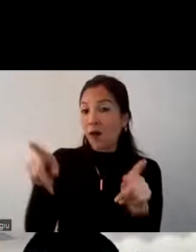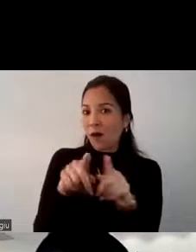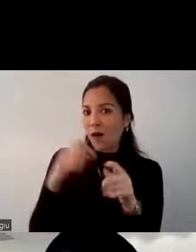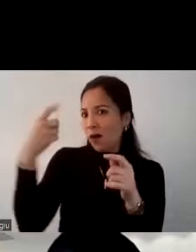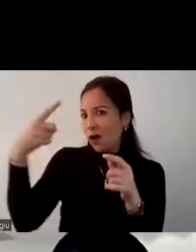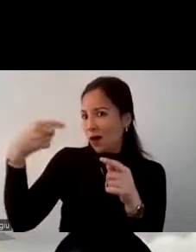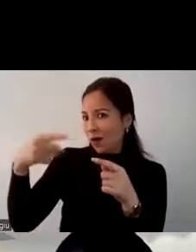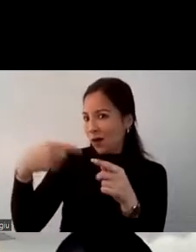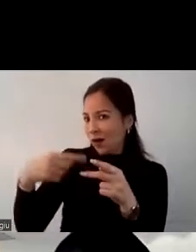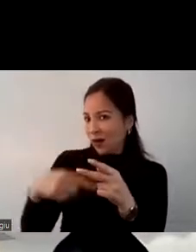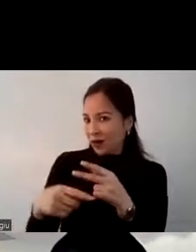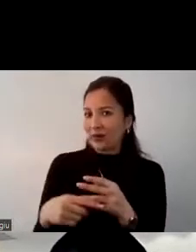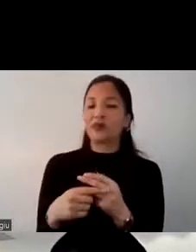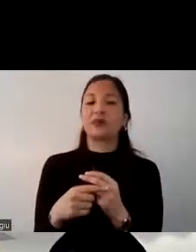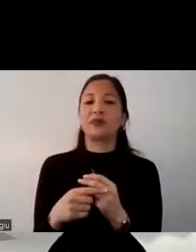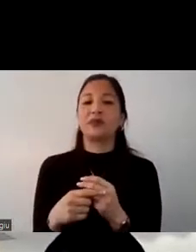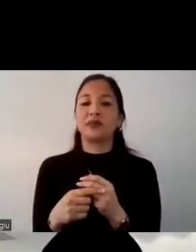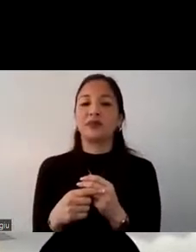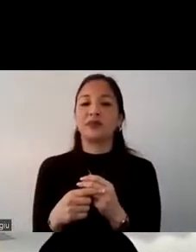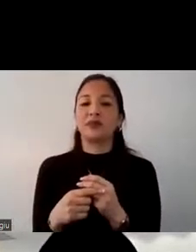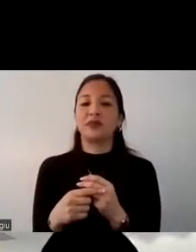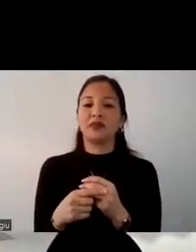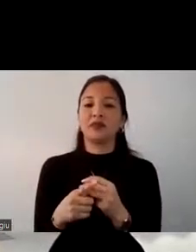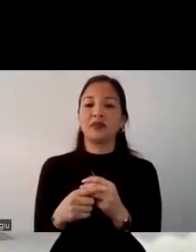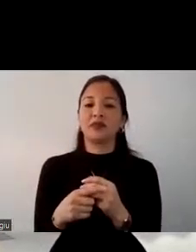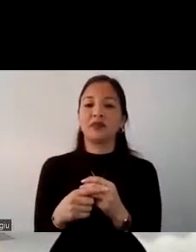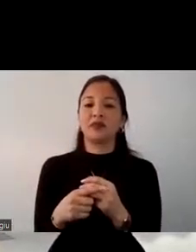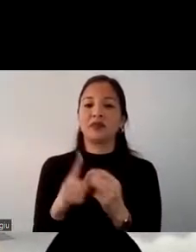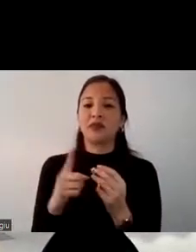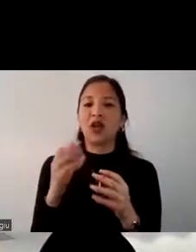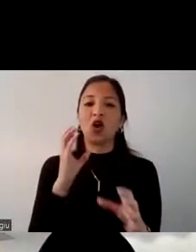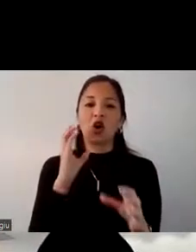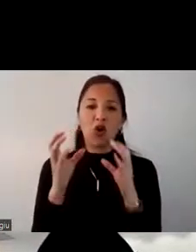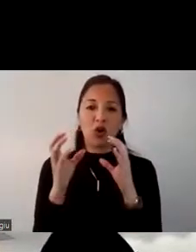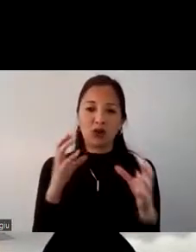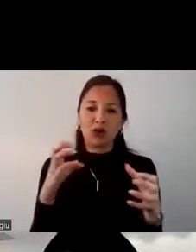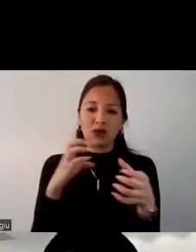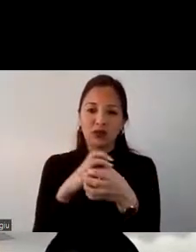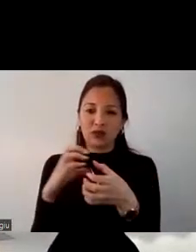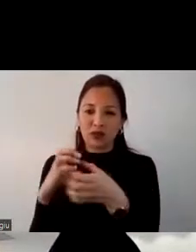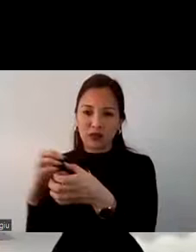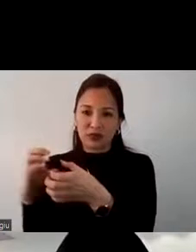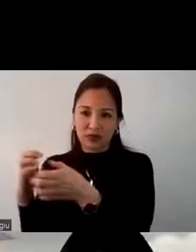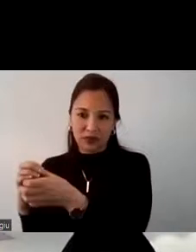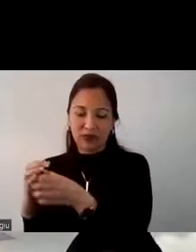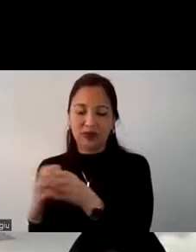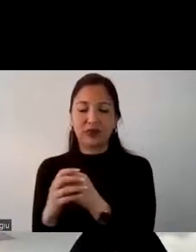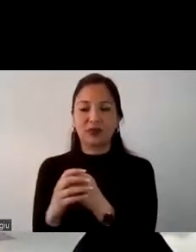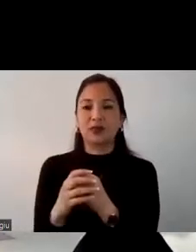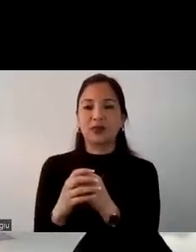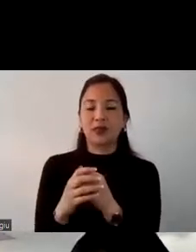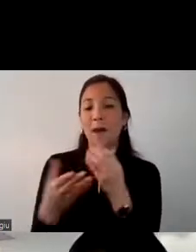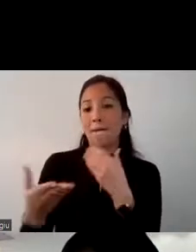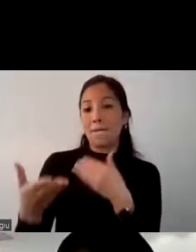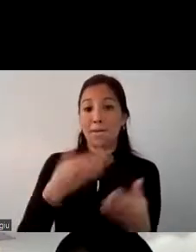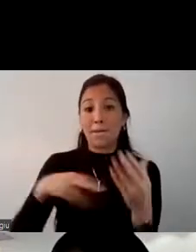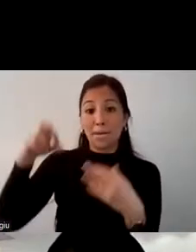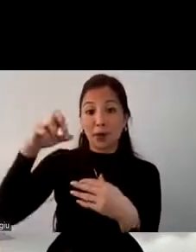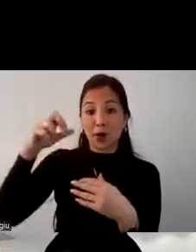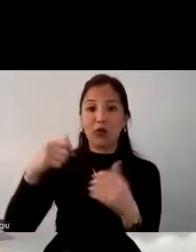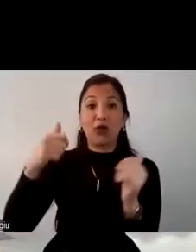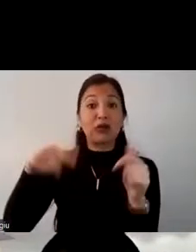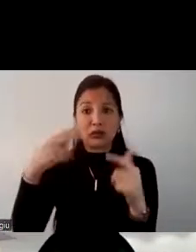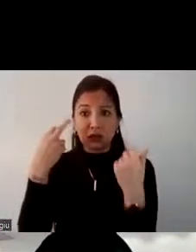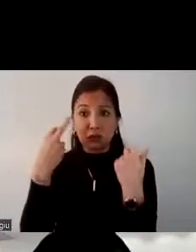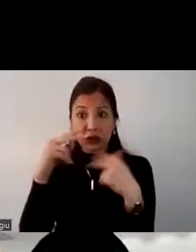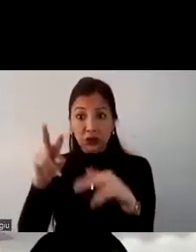esto entonces ahí es donde comienzan las actividades de comunicación y de promoción para que se den cuenta que sí tenemos lo